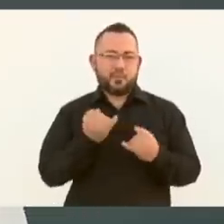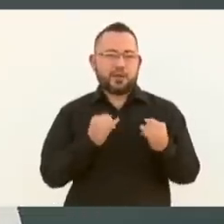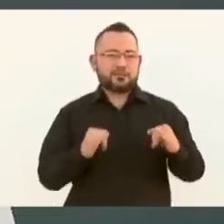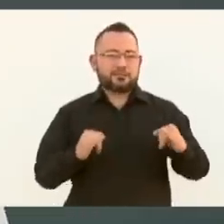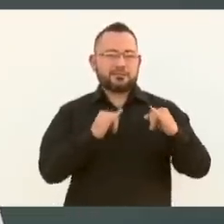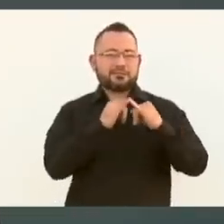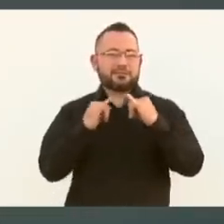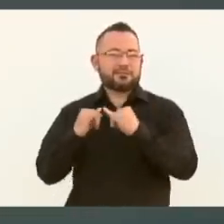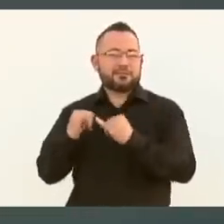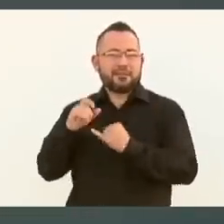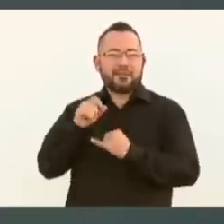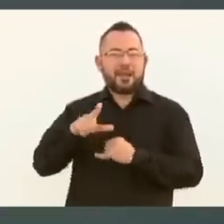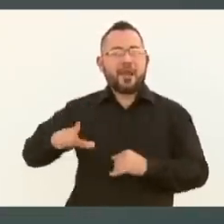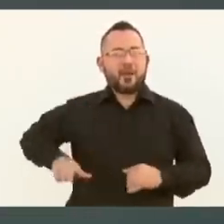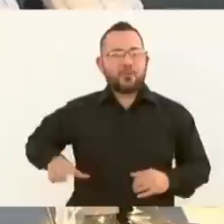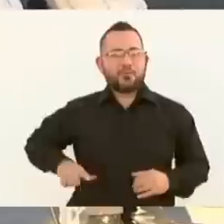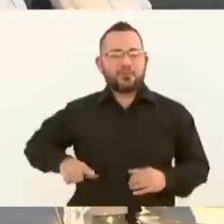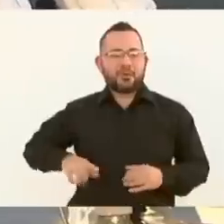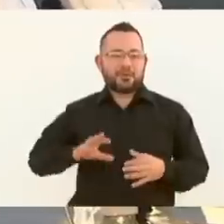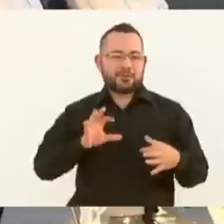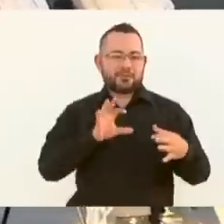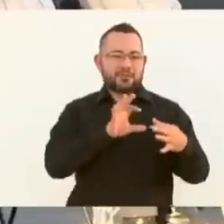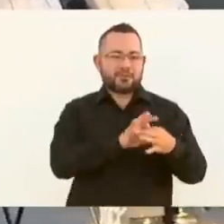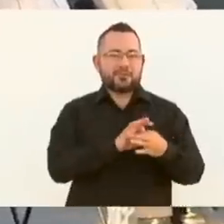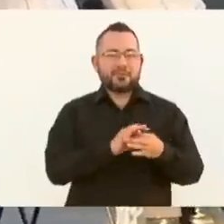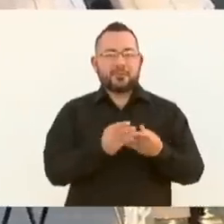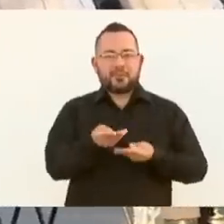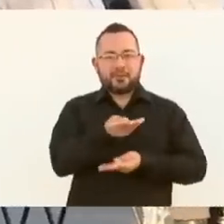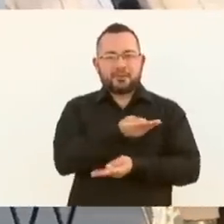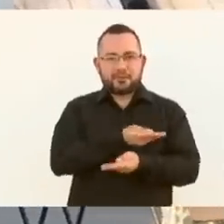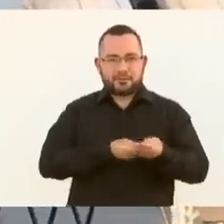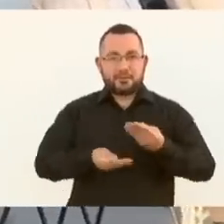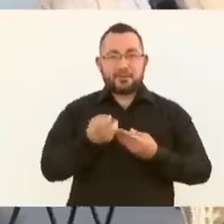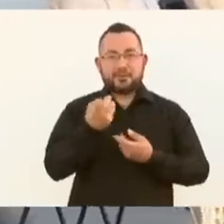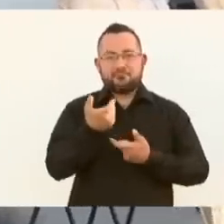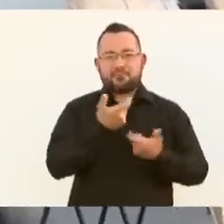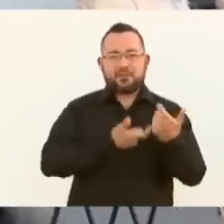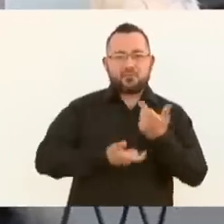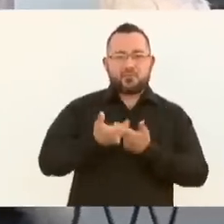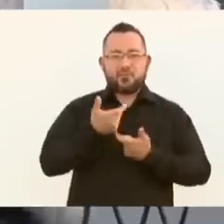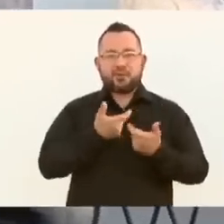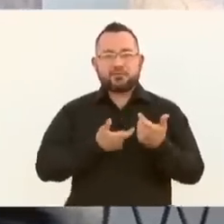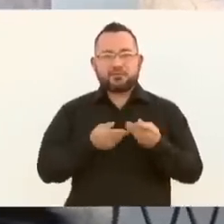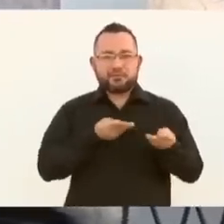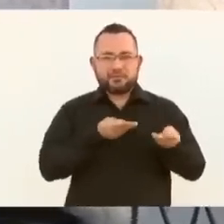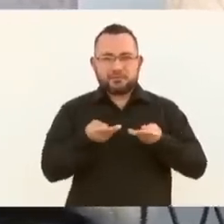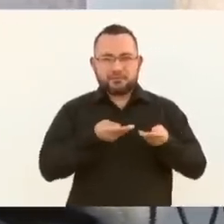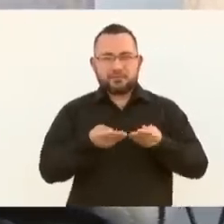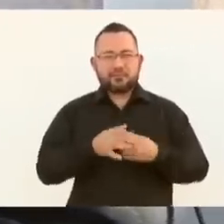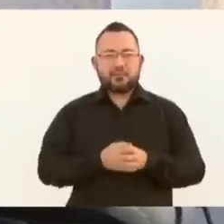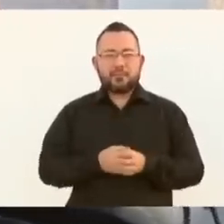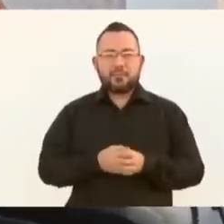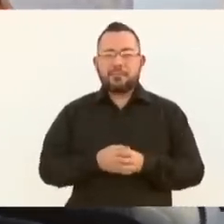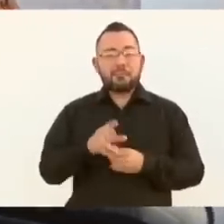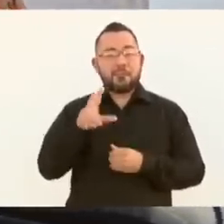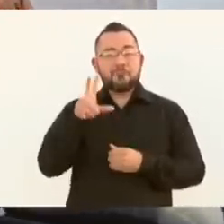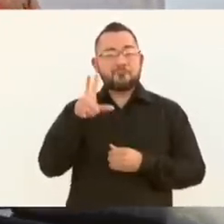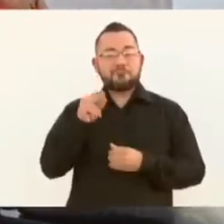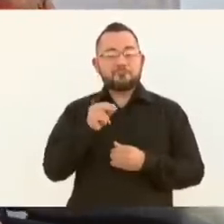que manejaban los presupuestos y no bajaba